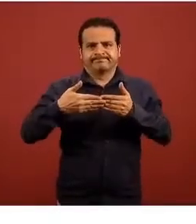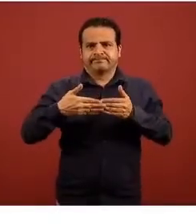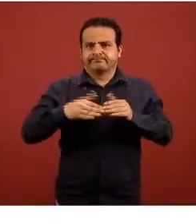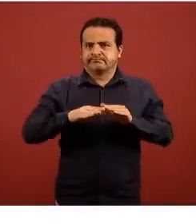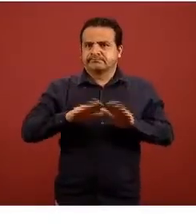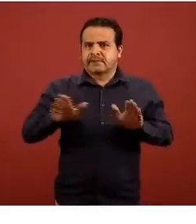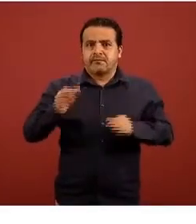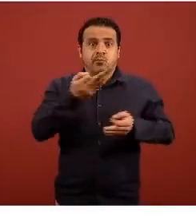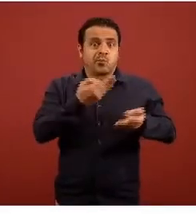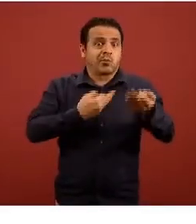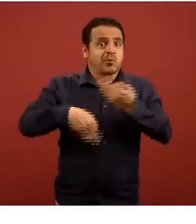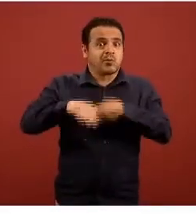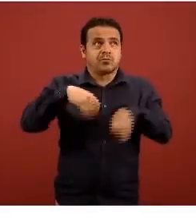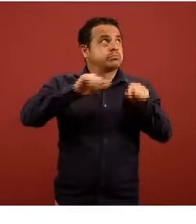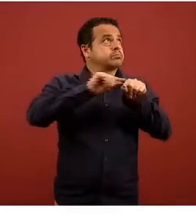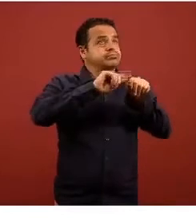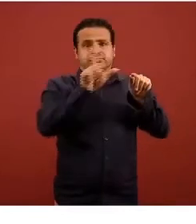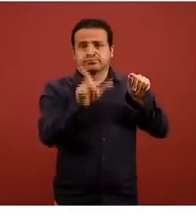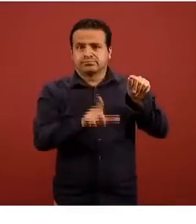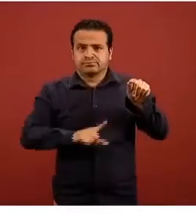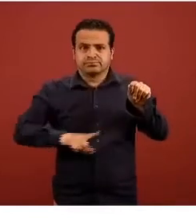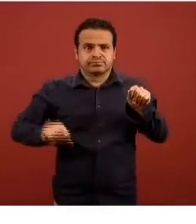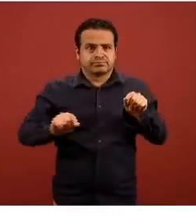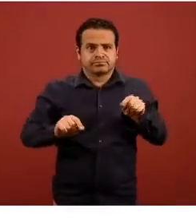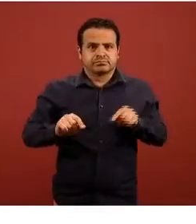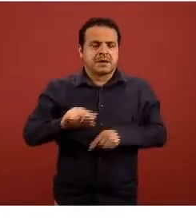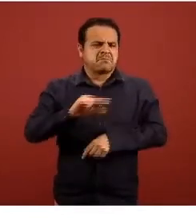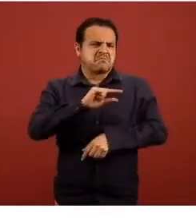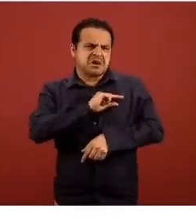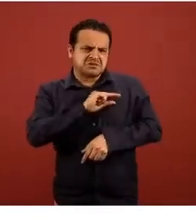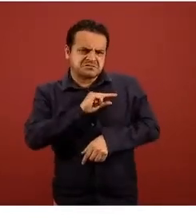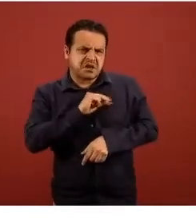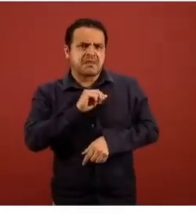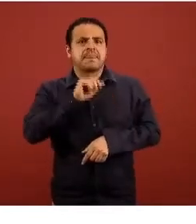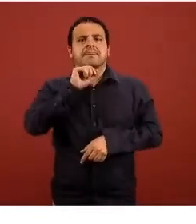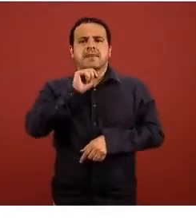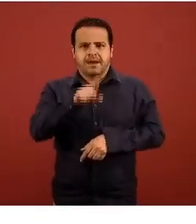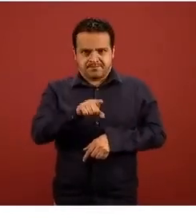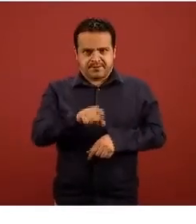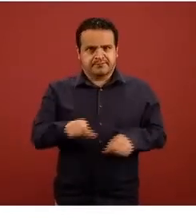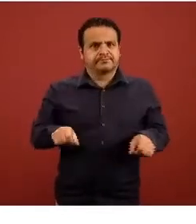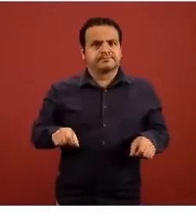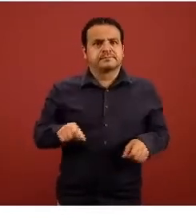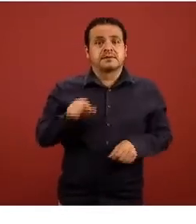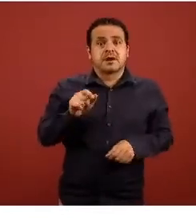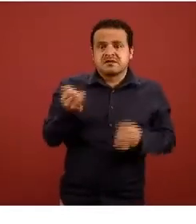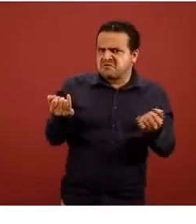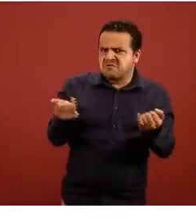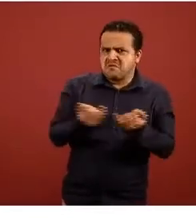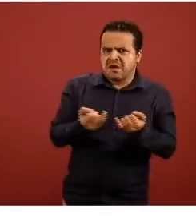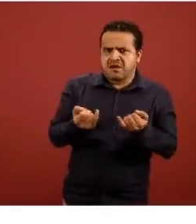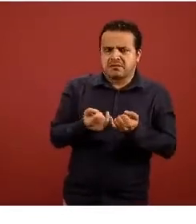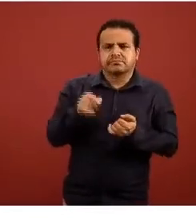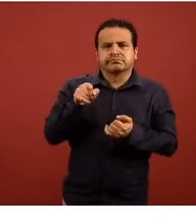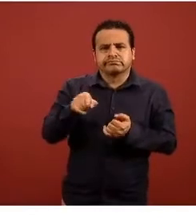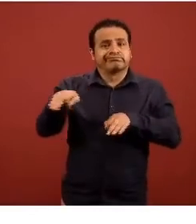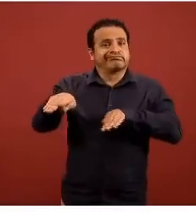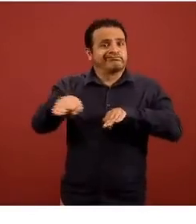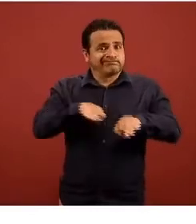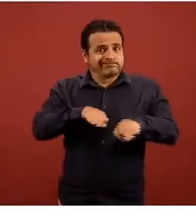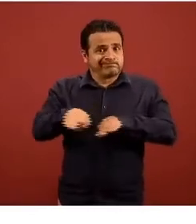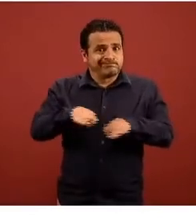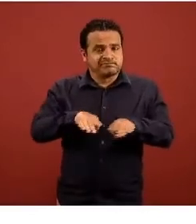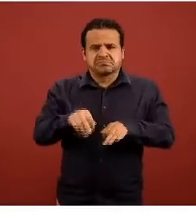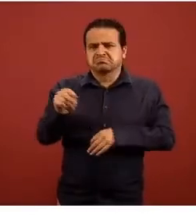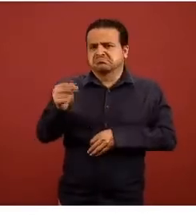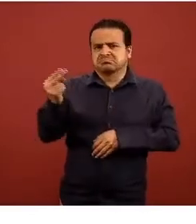todos los sectores públicos sociales y privados la suspensión temporal de actividades laborales no esenciales también en todo el país